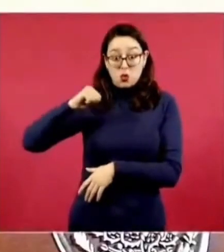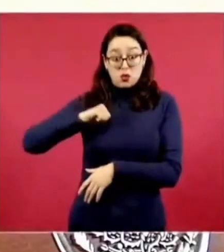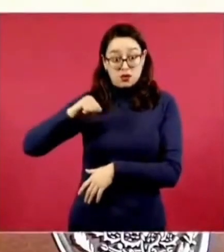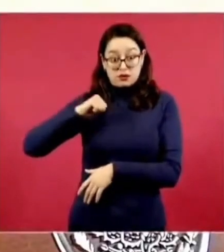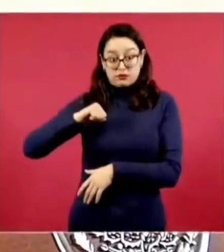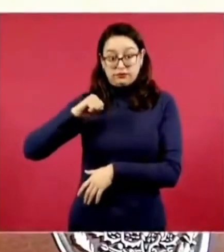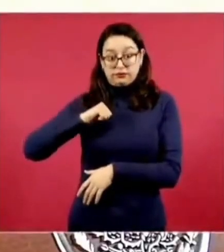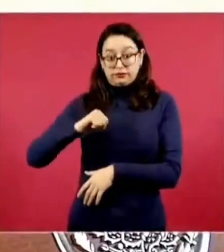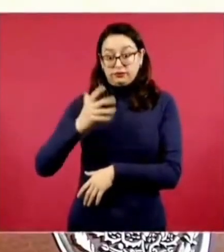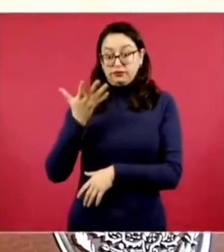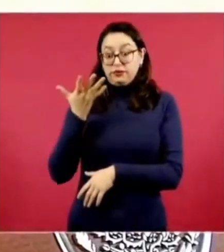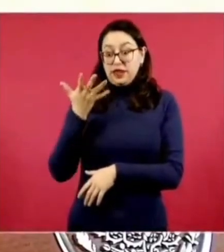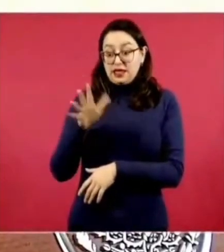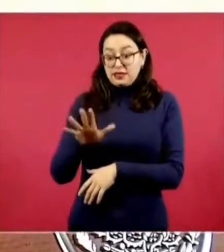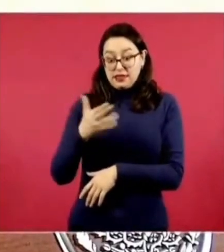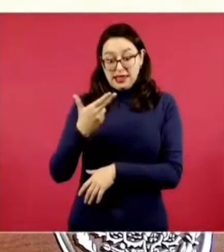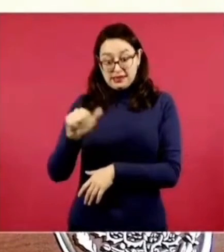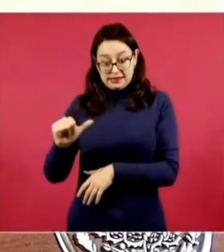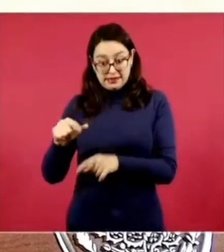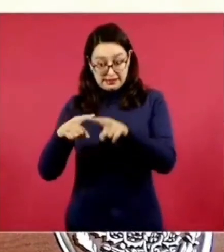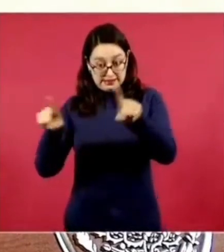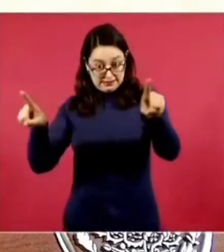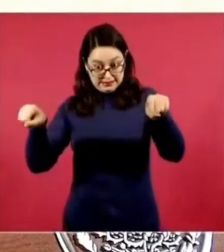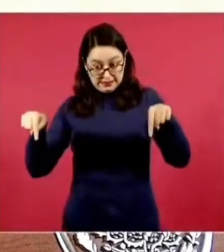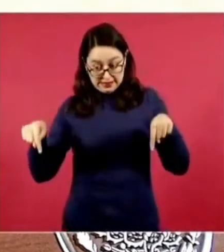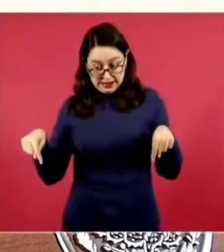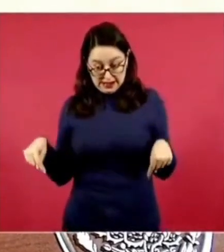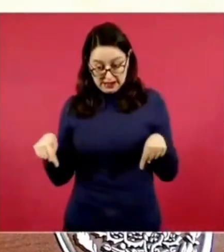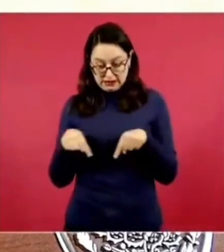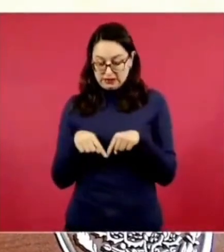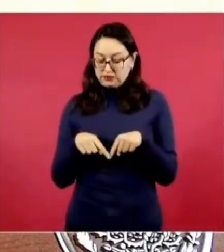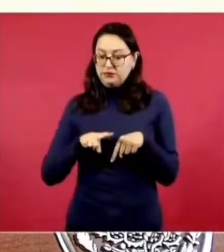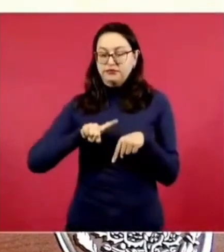y luego empezaron a vender para hacer la casa